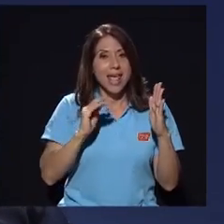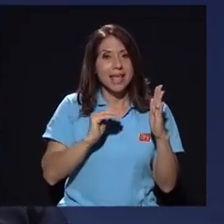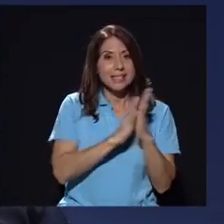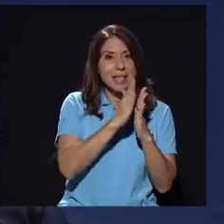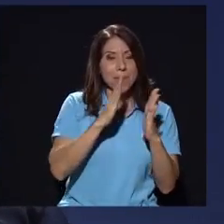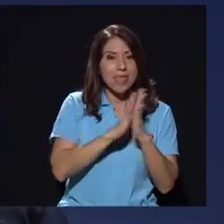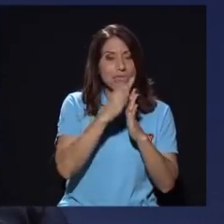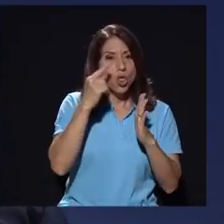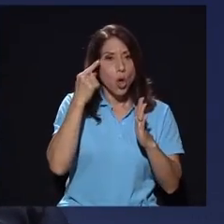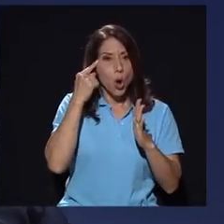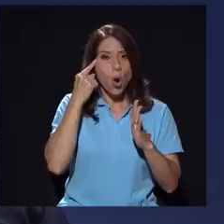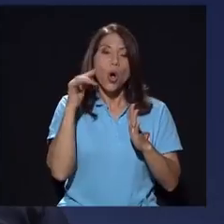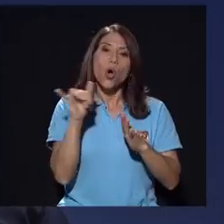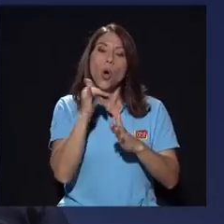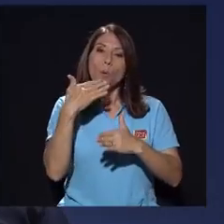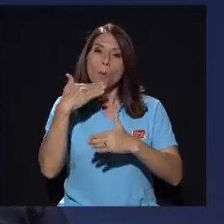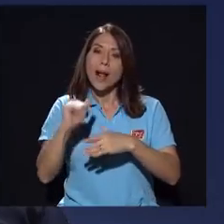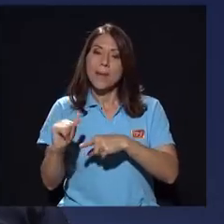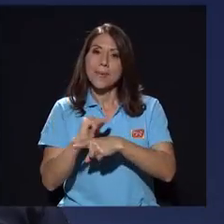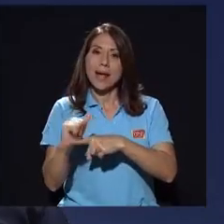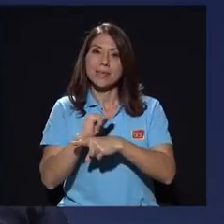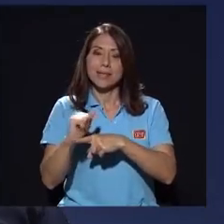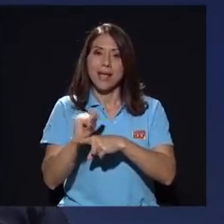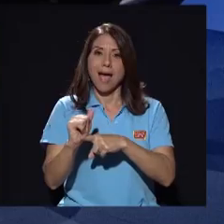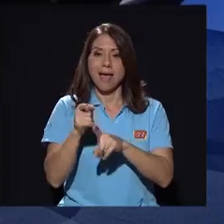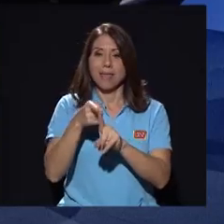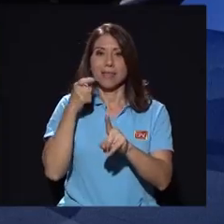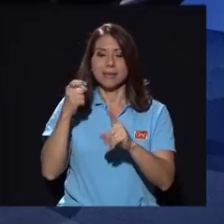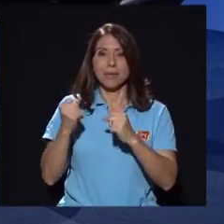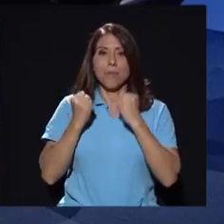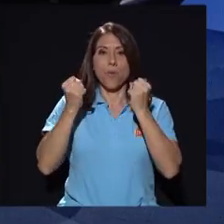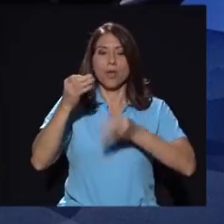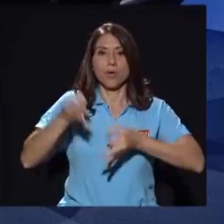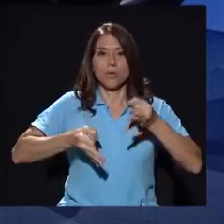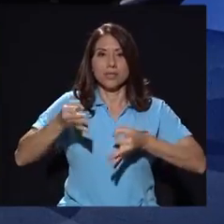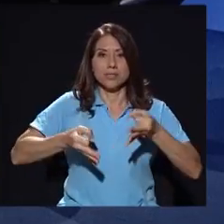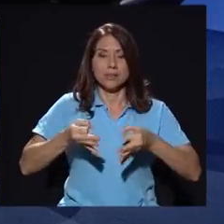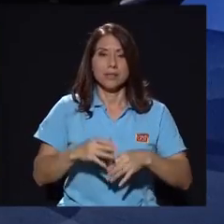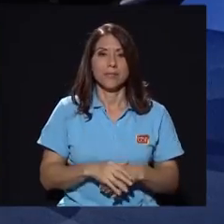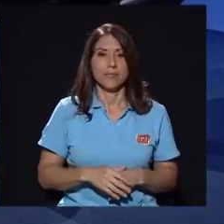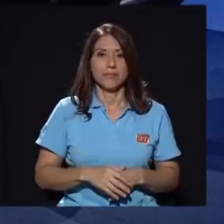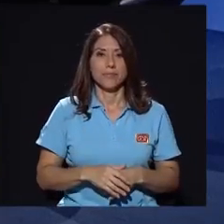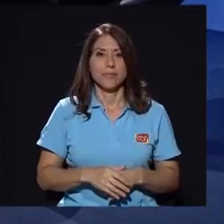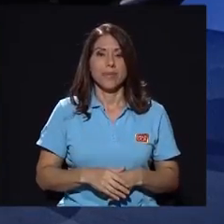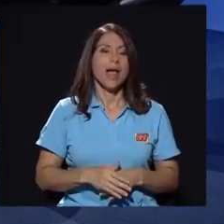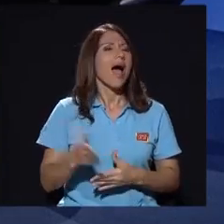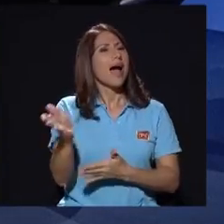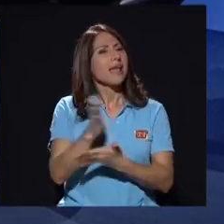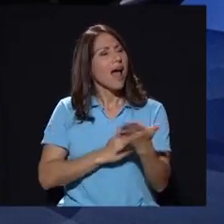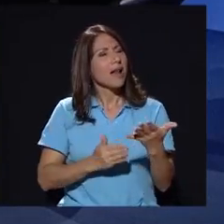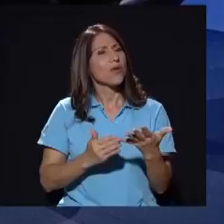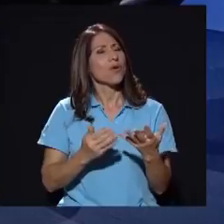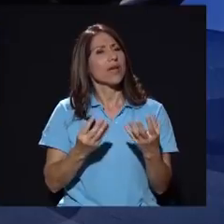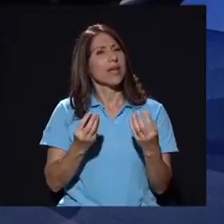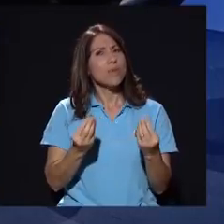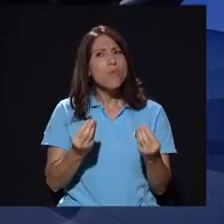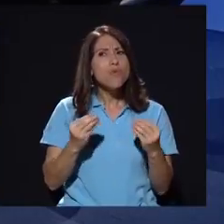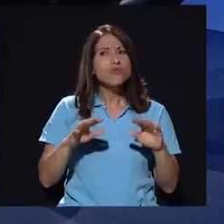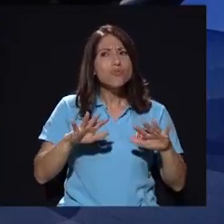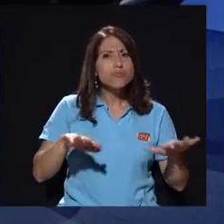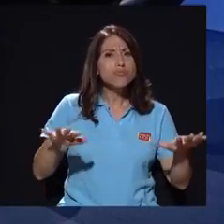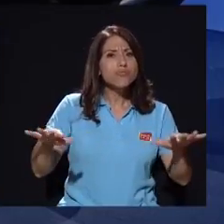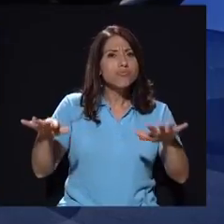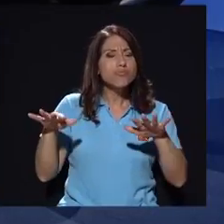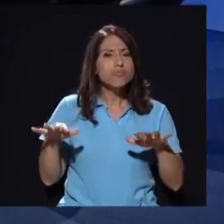mala práctica de parte del Poder Judicial, ¿verdad? Hay algo que hace mucho ruido, y